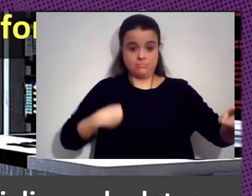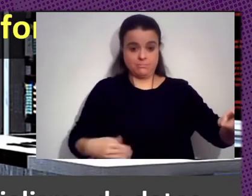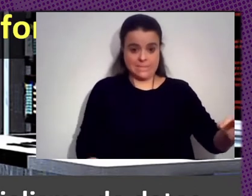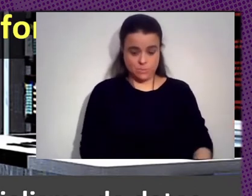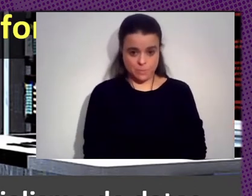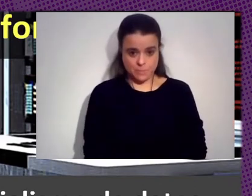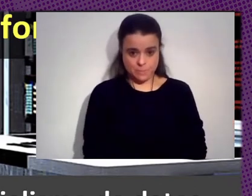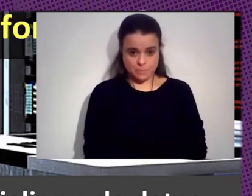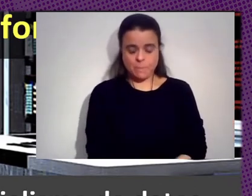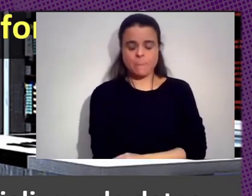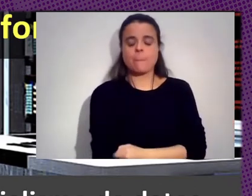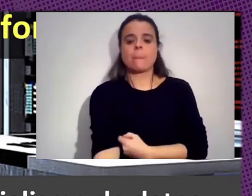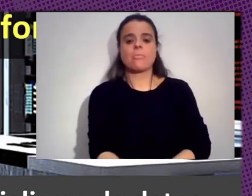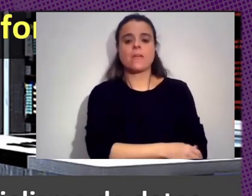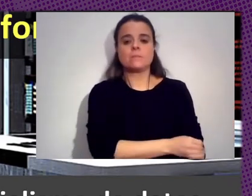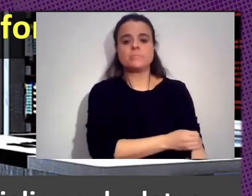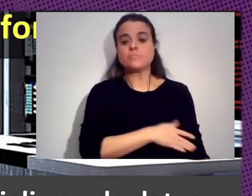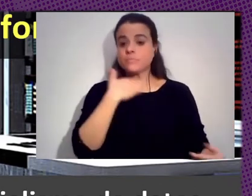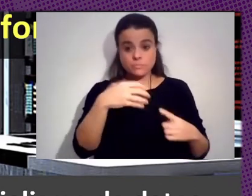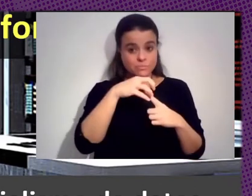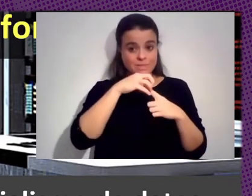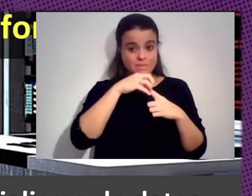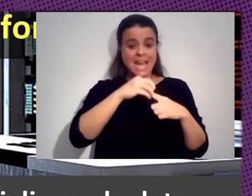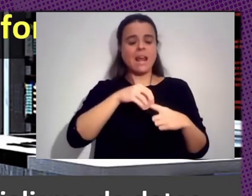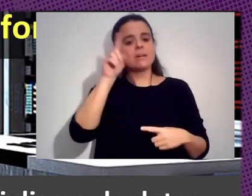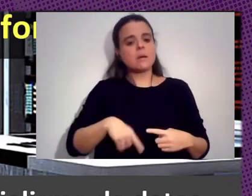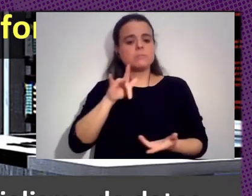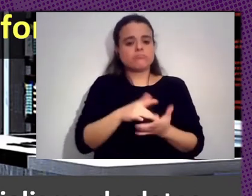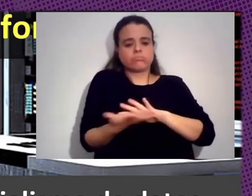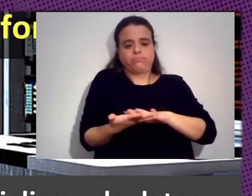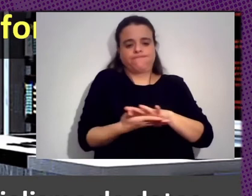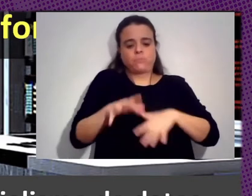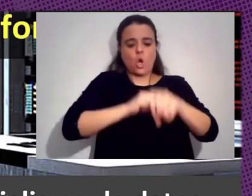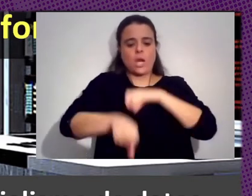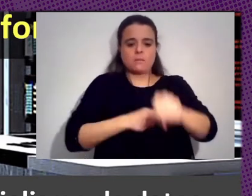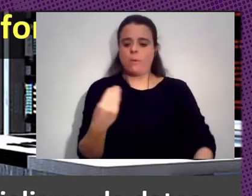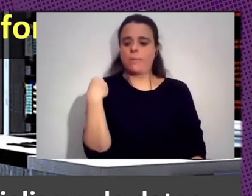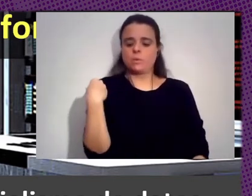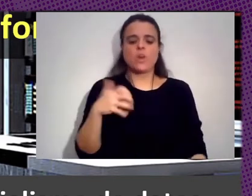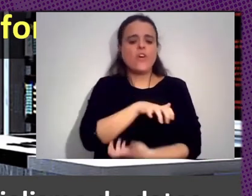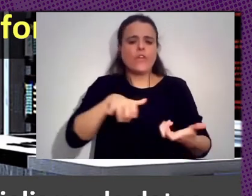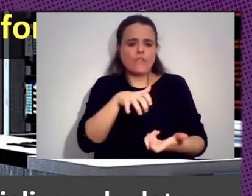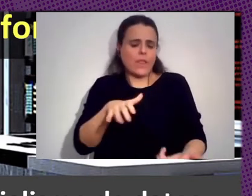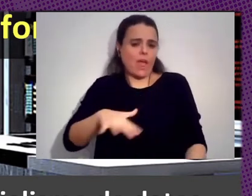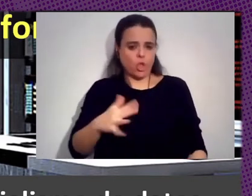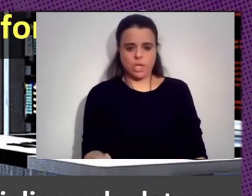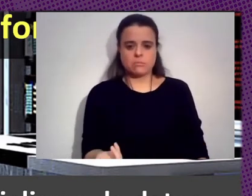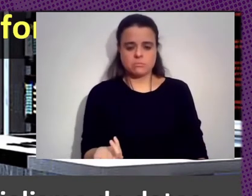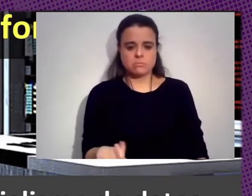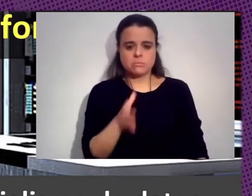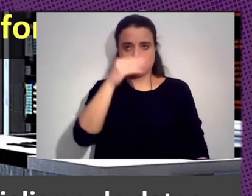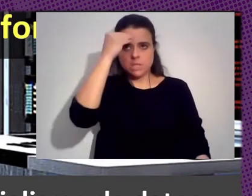Un Punto Clave También Cuando Empezamos A Hablar Del Colonialismo Nos Preguntan Bueno Dónde Está La Violencia Porque Cuando Pensamos Sobre El